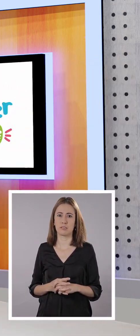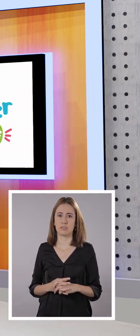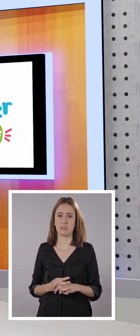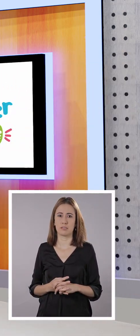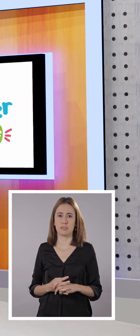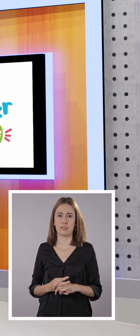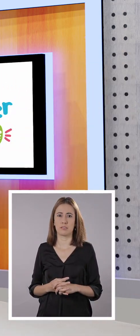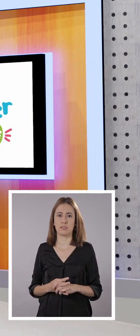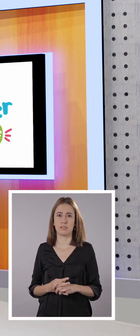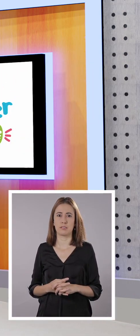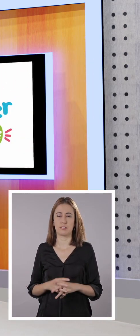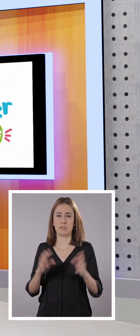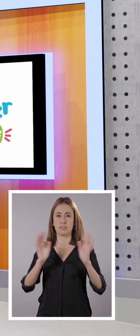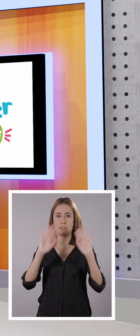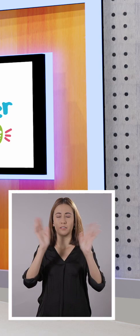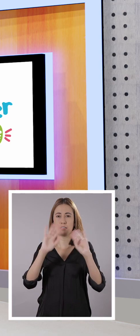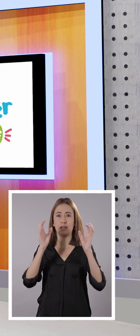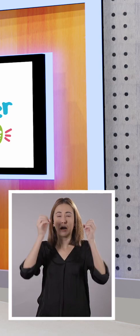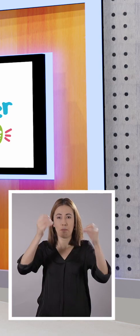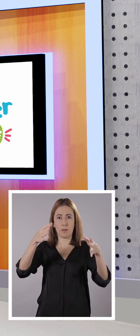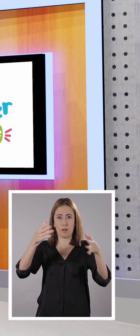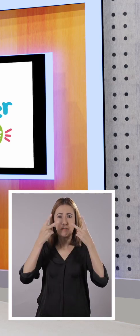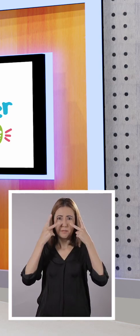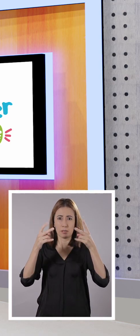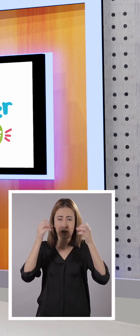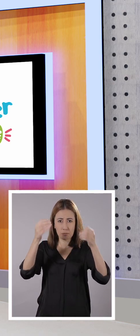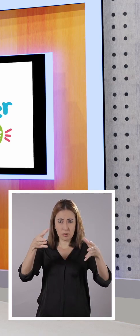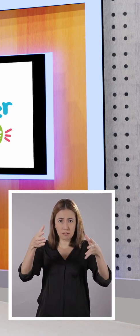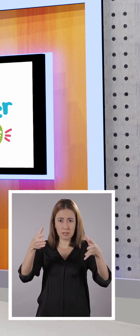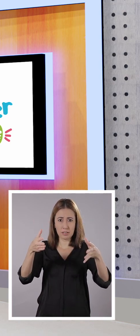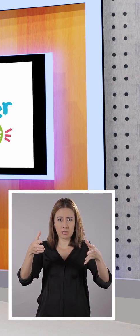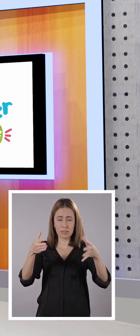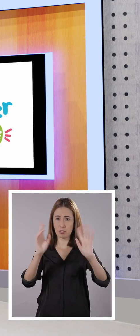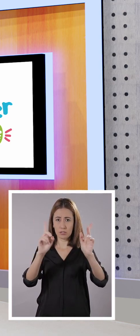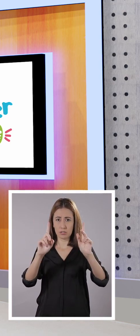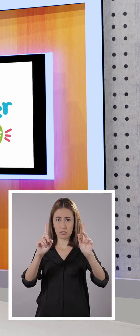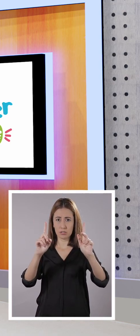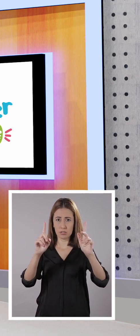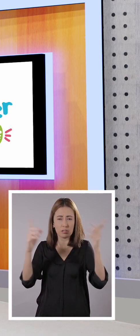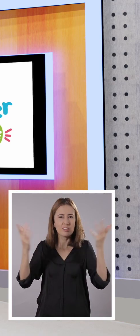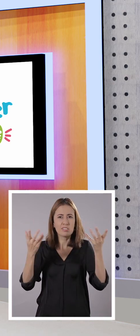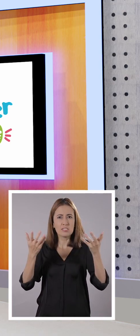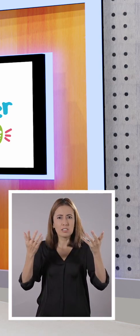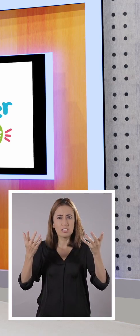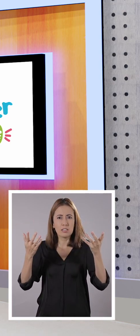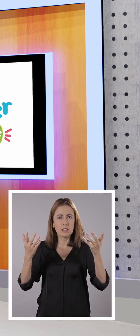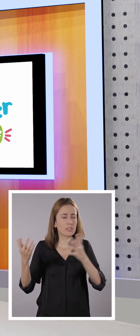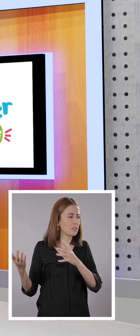¡Profe! Hola, chicos. ¿A mí está el profe? No.